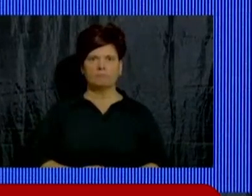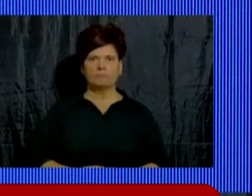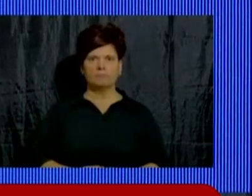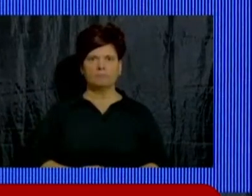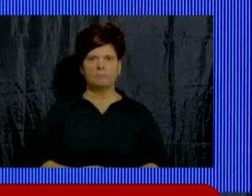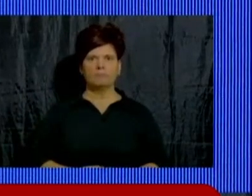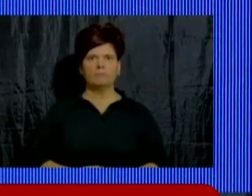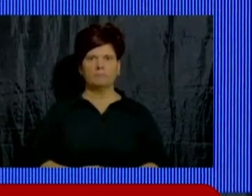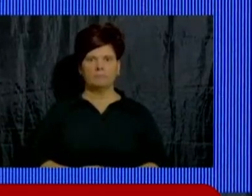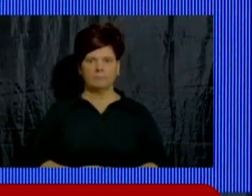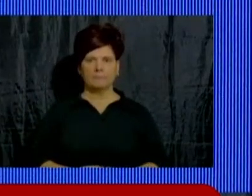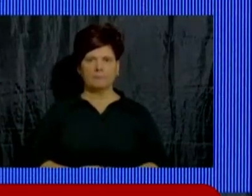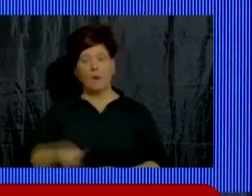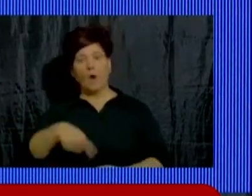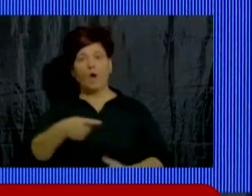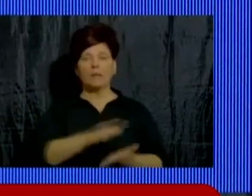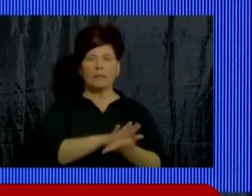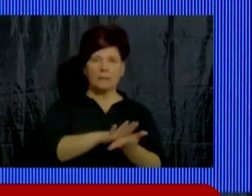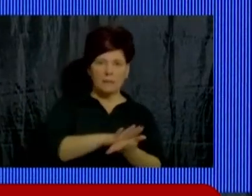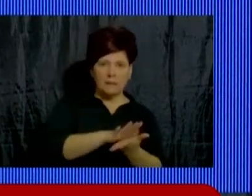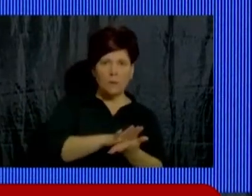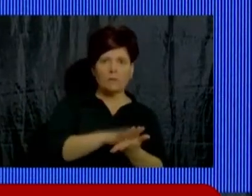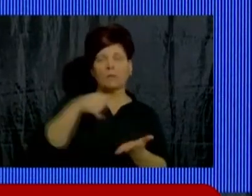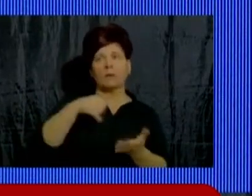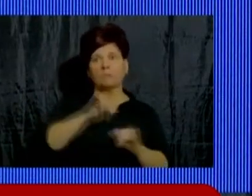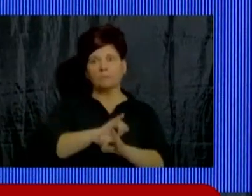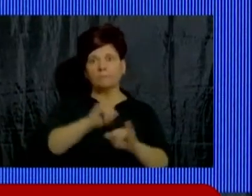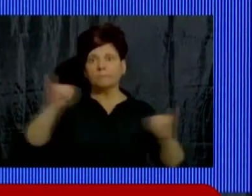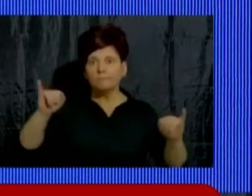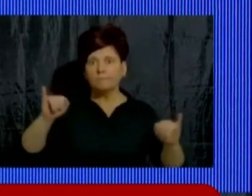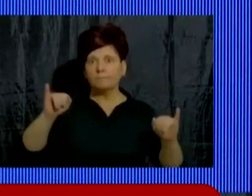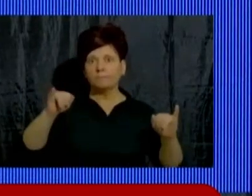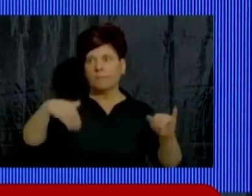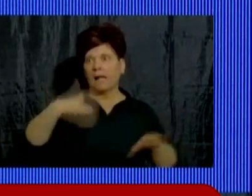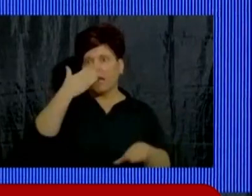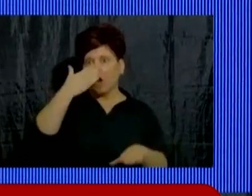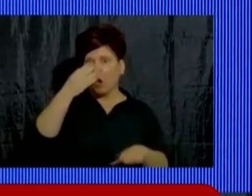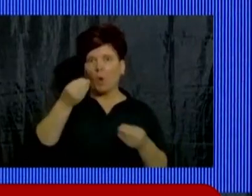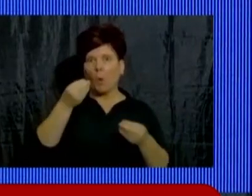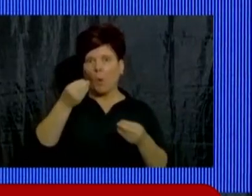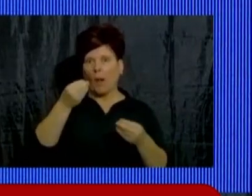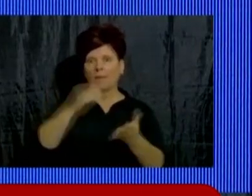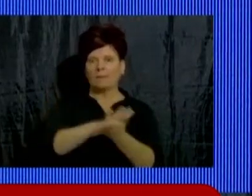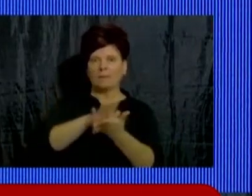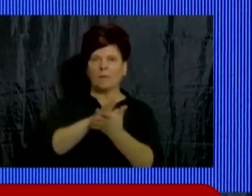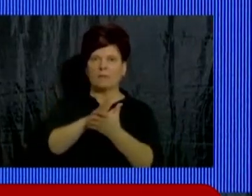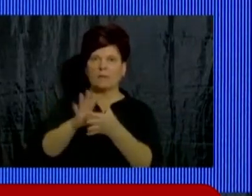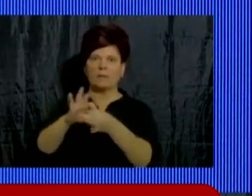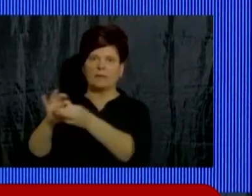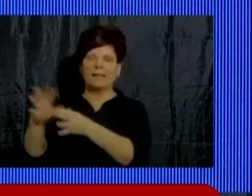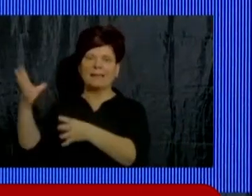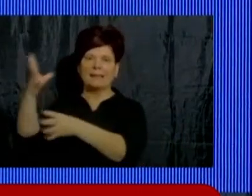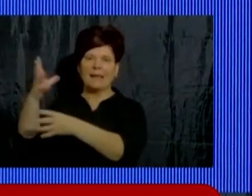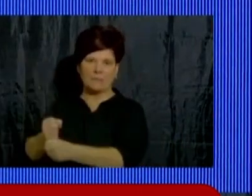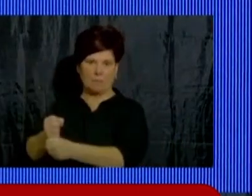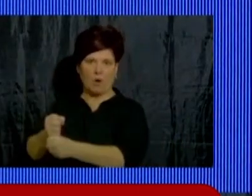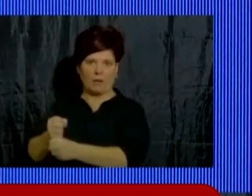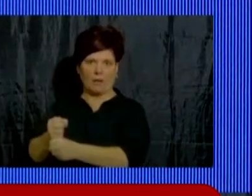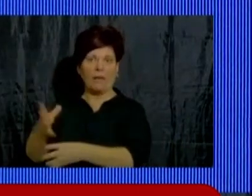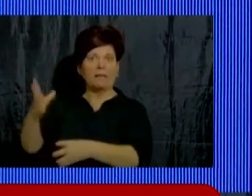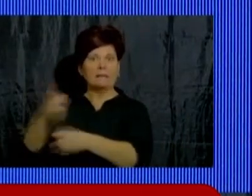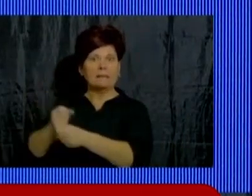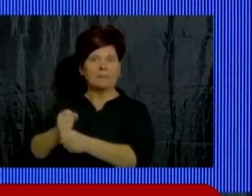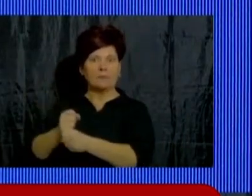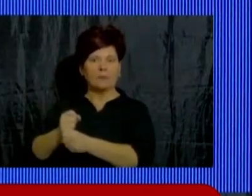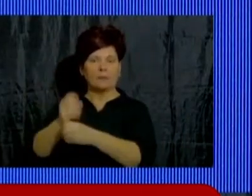Otra situación que hoy es noticia en todo Córdoba es la situación del transporte. El sistema de transporte es una de nuestras